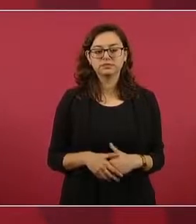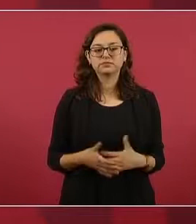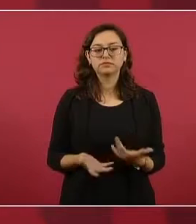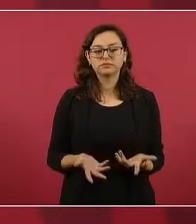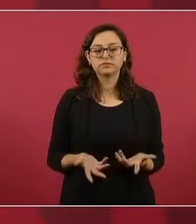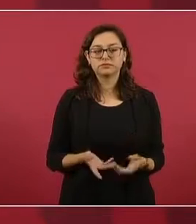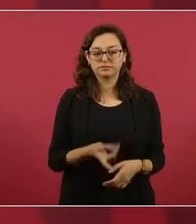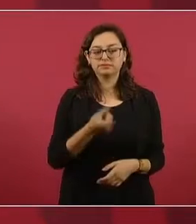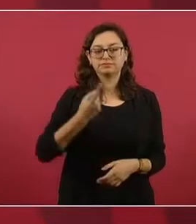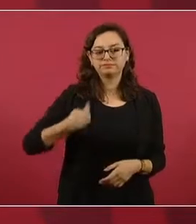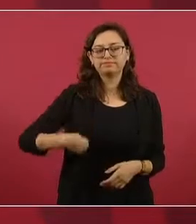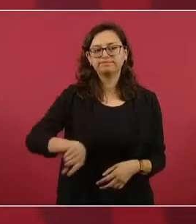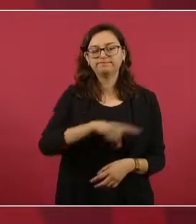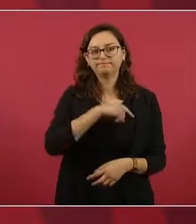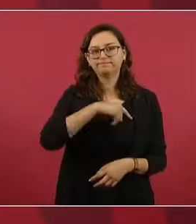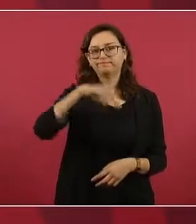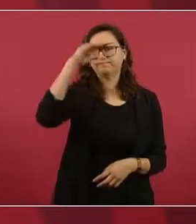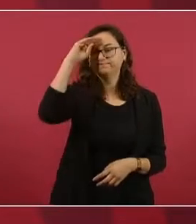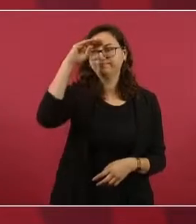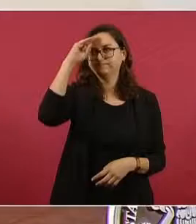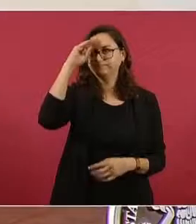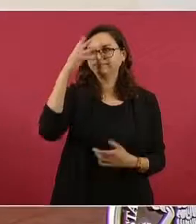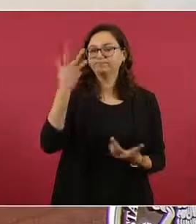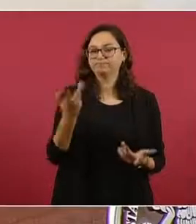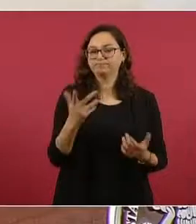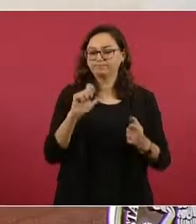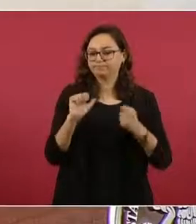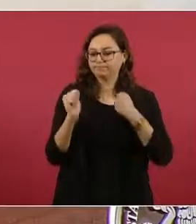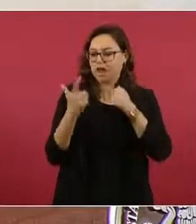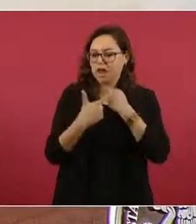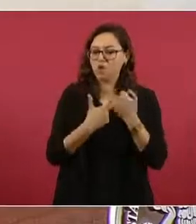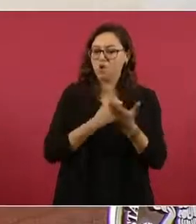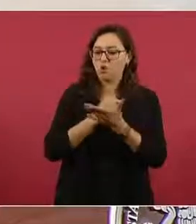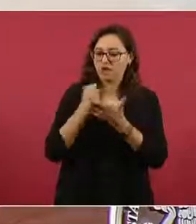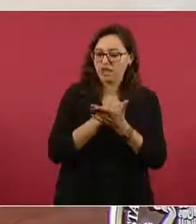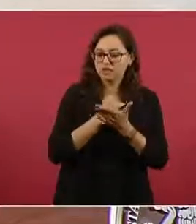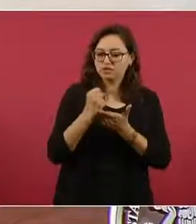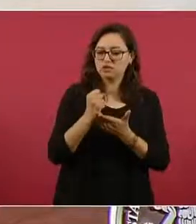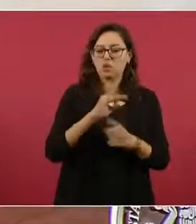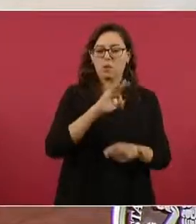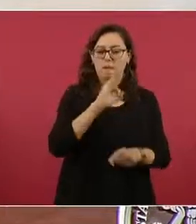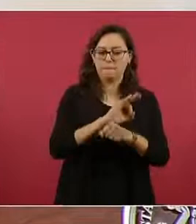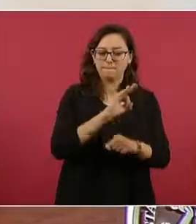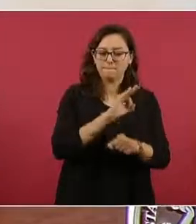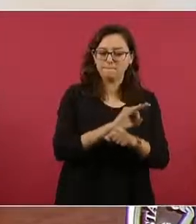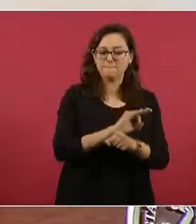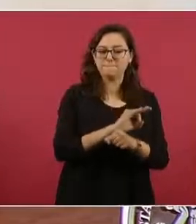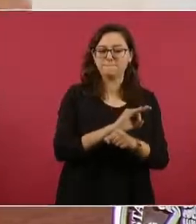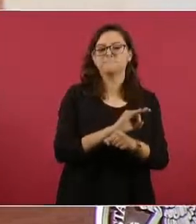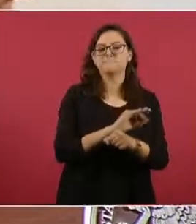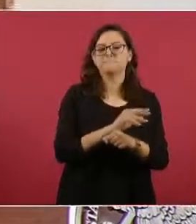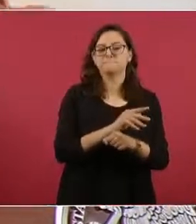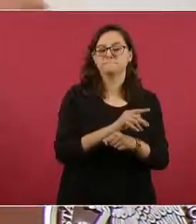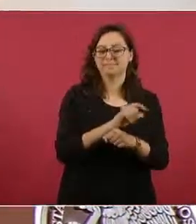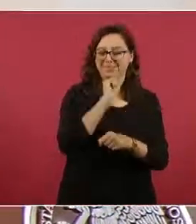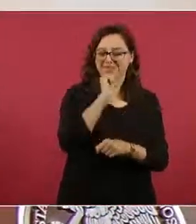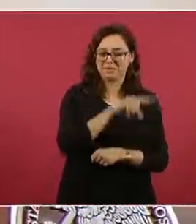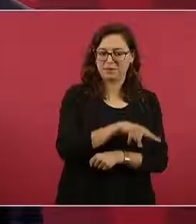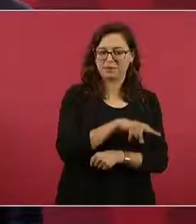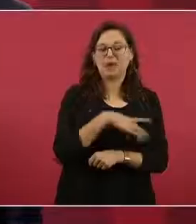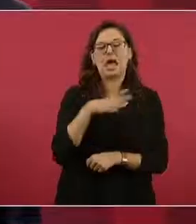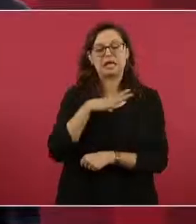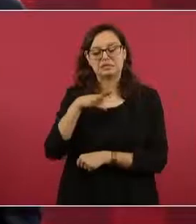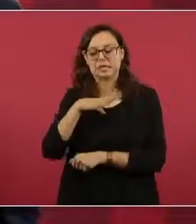para el bienestar, porque existe el Banco del Bienestar, pero el Banco del